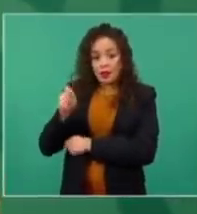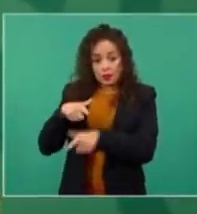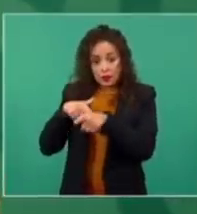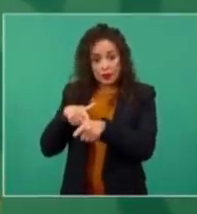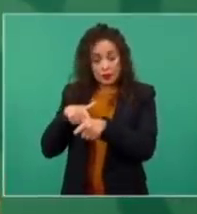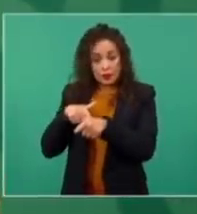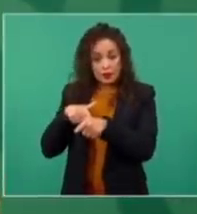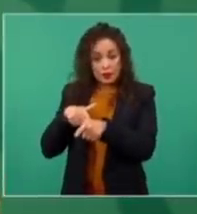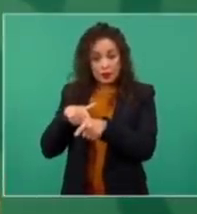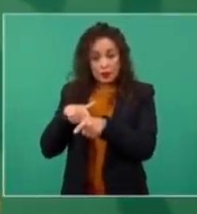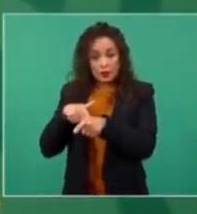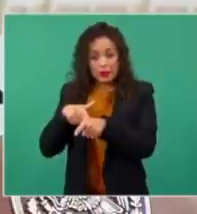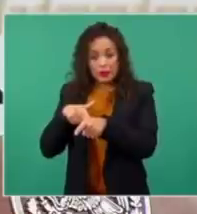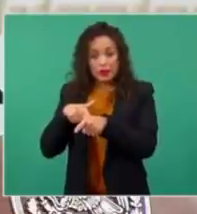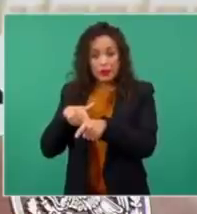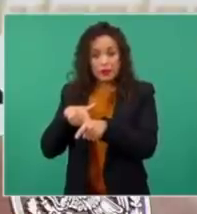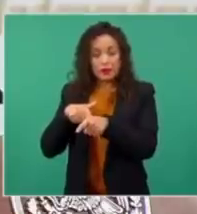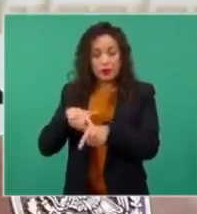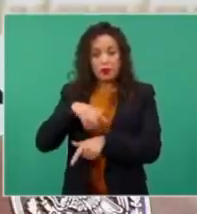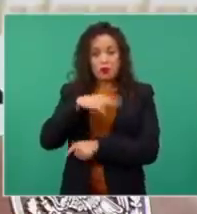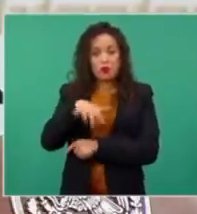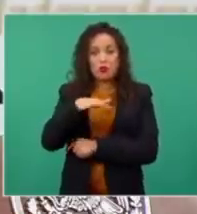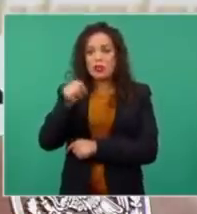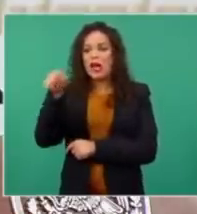por todos lados